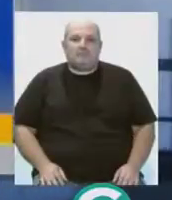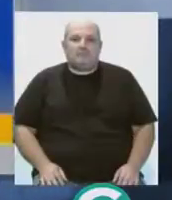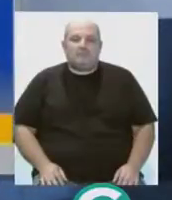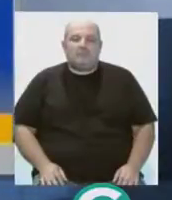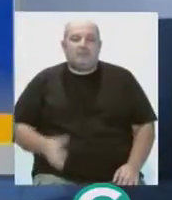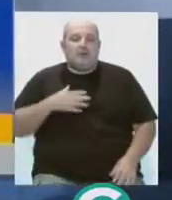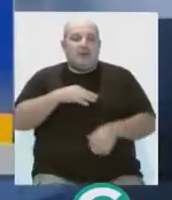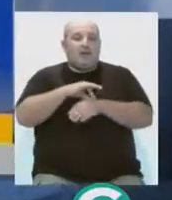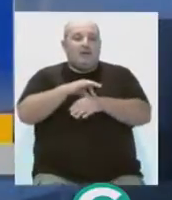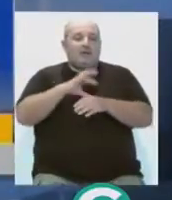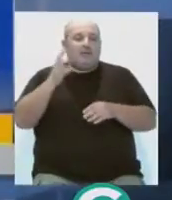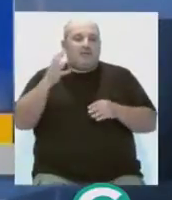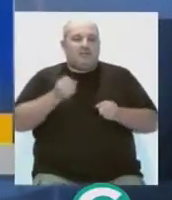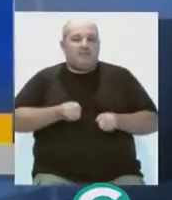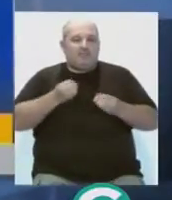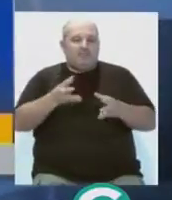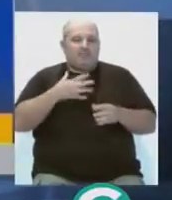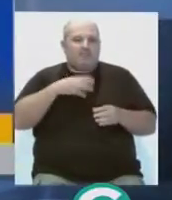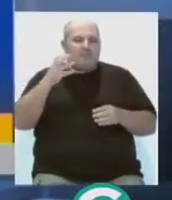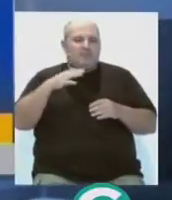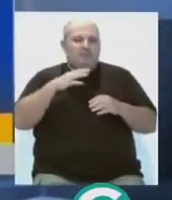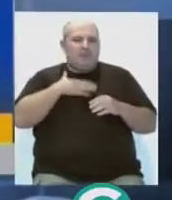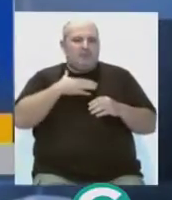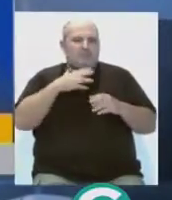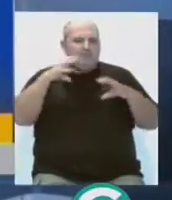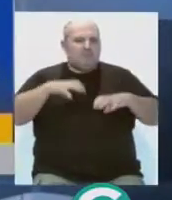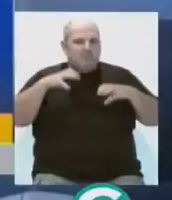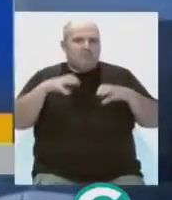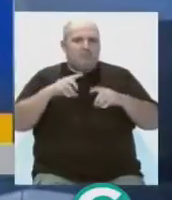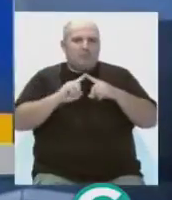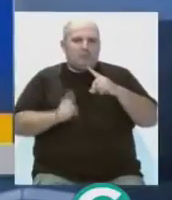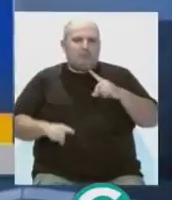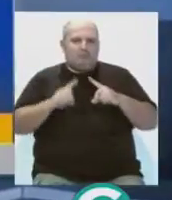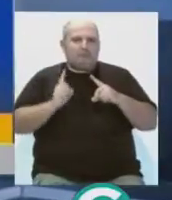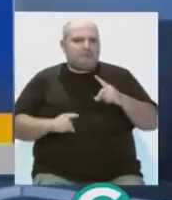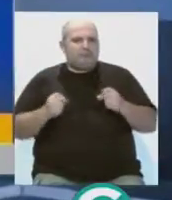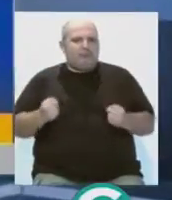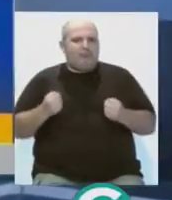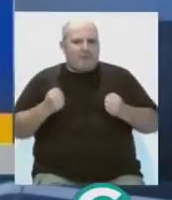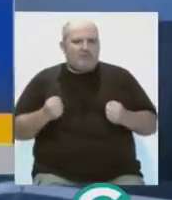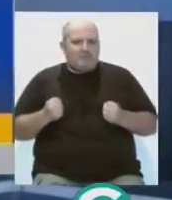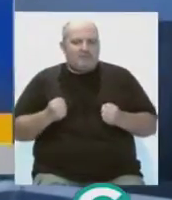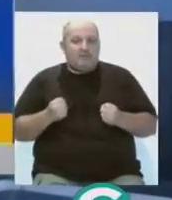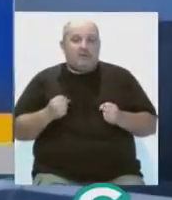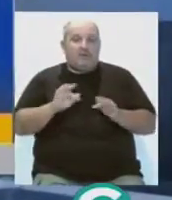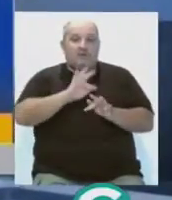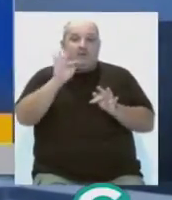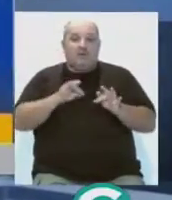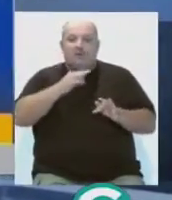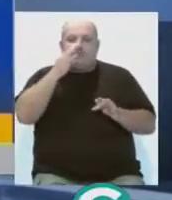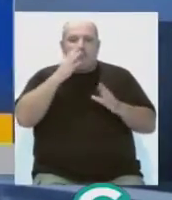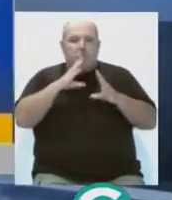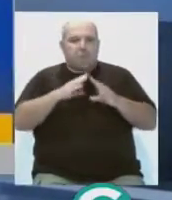La Agencia Estatal de Meteorología anuncia cielos cubiertos con chubascos y tormentas que serán localmente fuertes. Durante la tarde